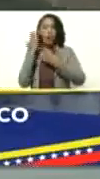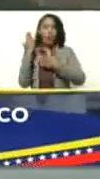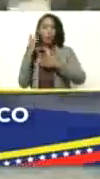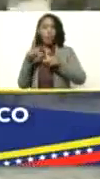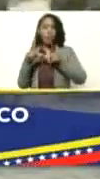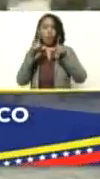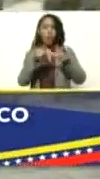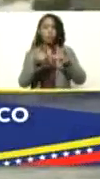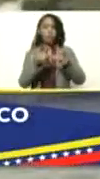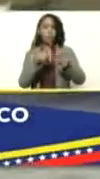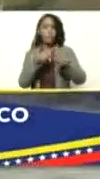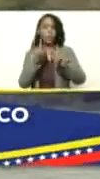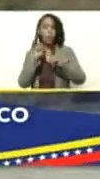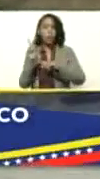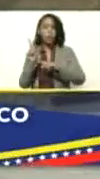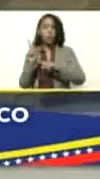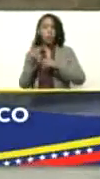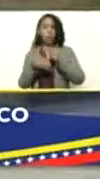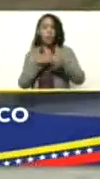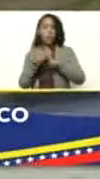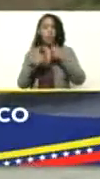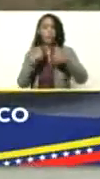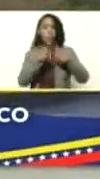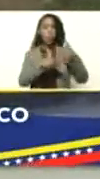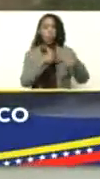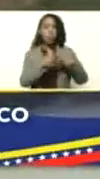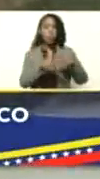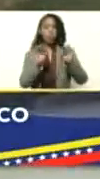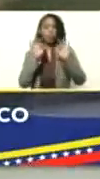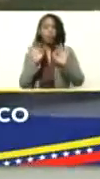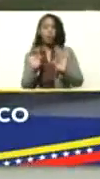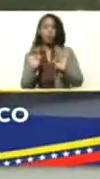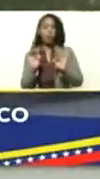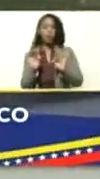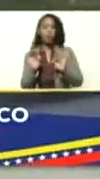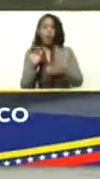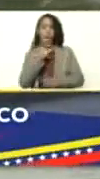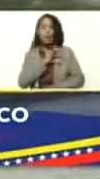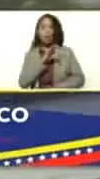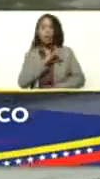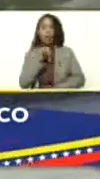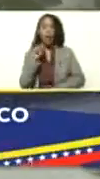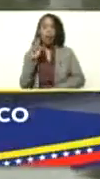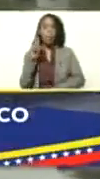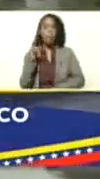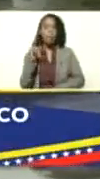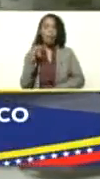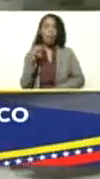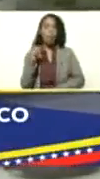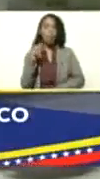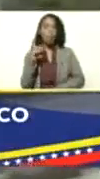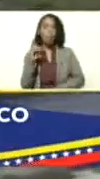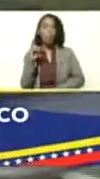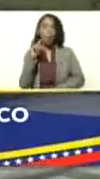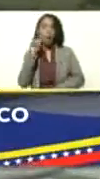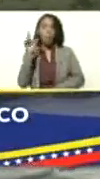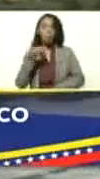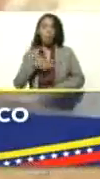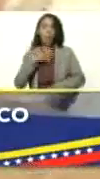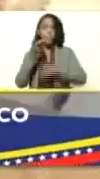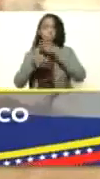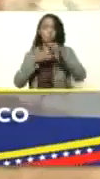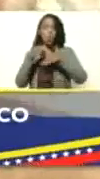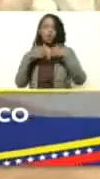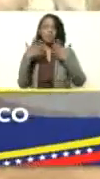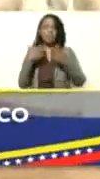certificación. Pero que sea el productor, específicamente el señor Armando, quien pueda explicar de